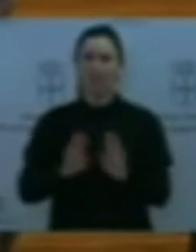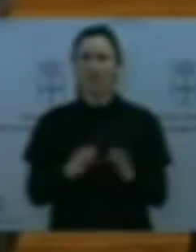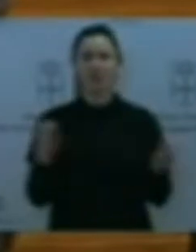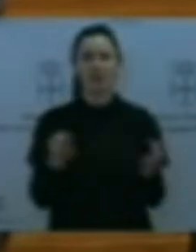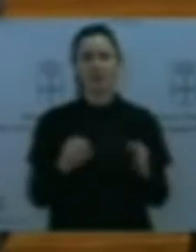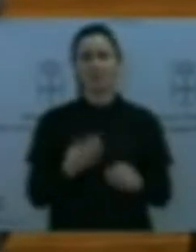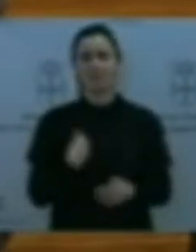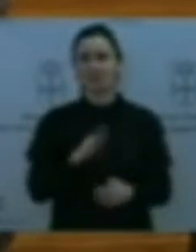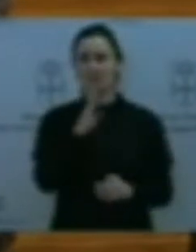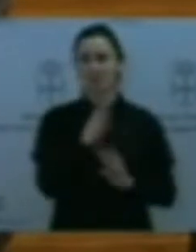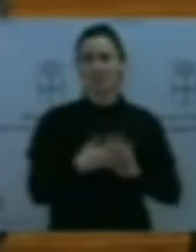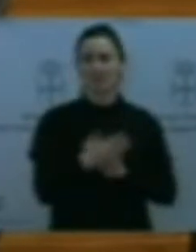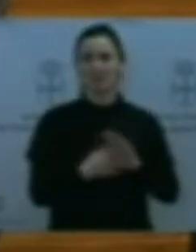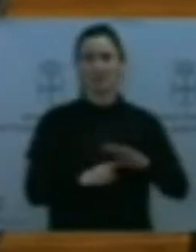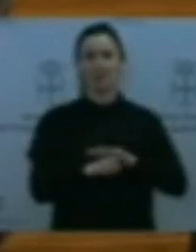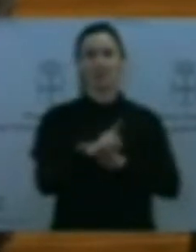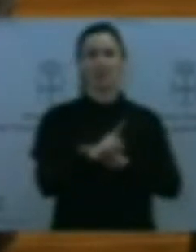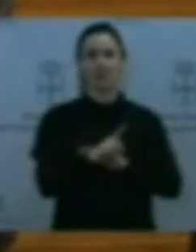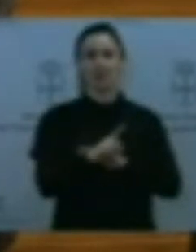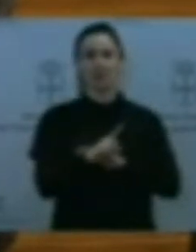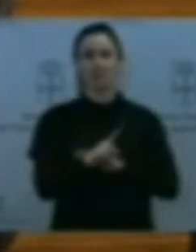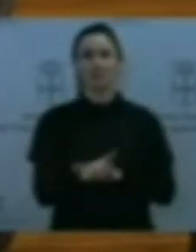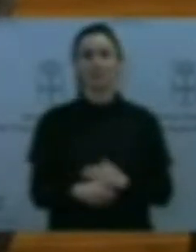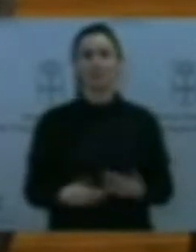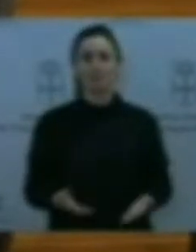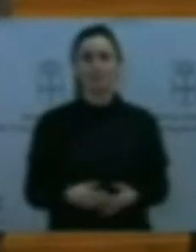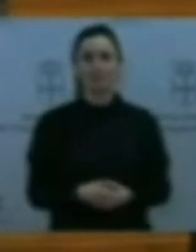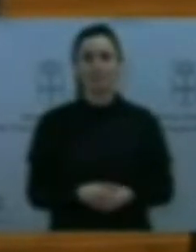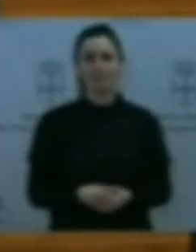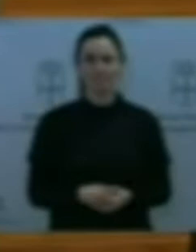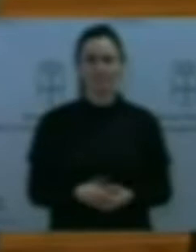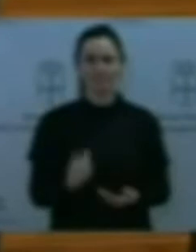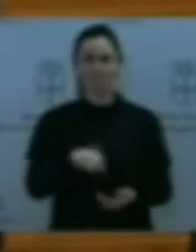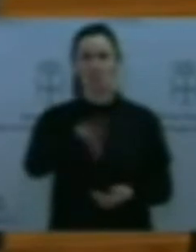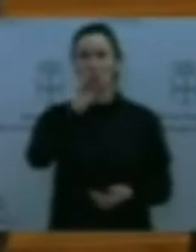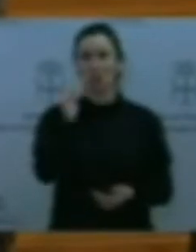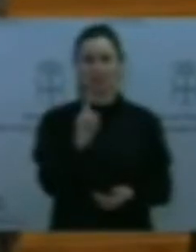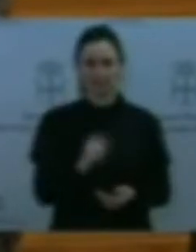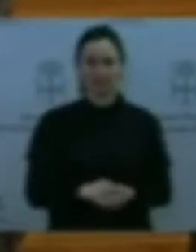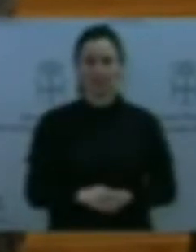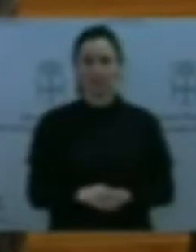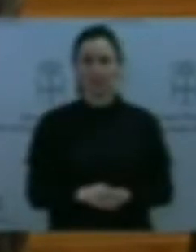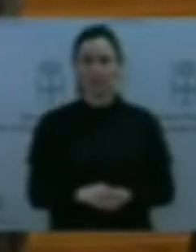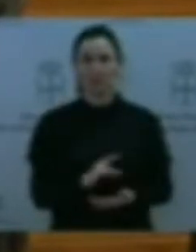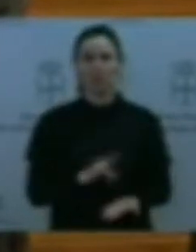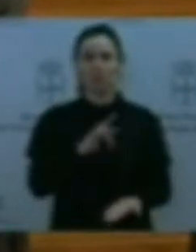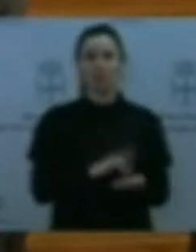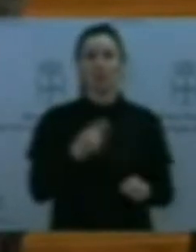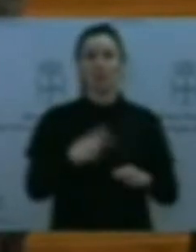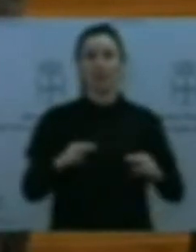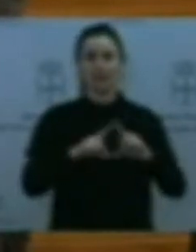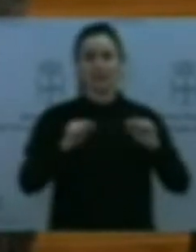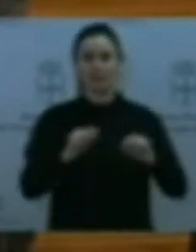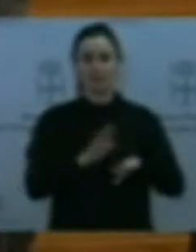referencia no lo acabo de entender muy bien cuando la política en Asturias, en ayudas de libros de texto, no es